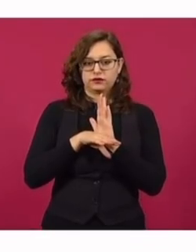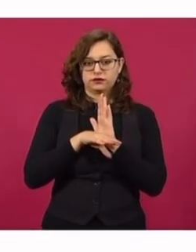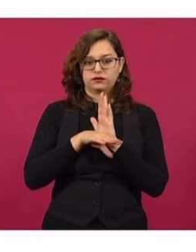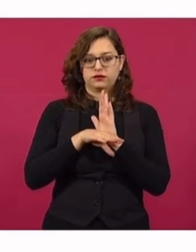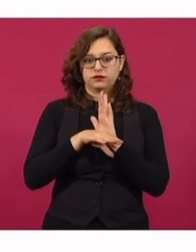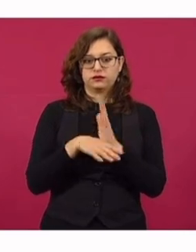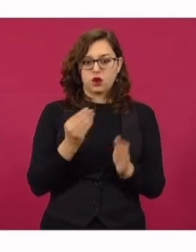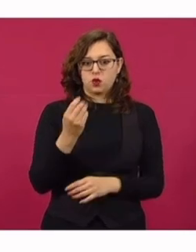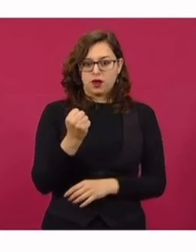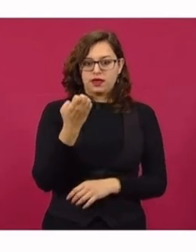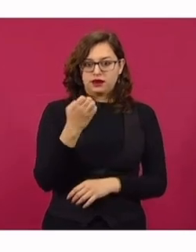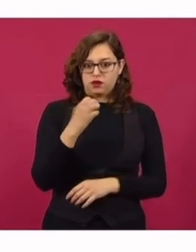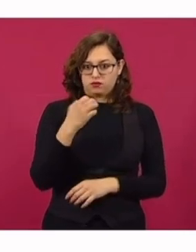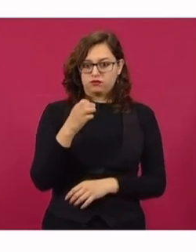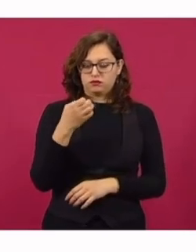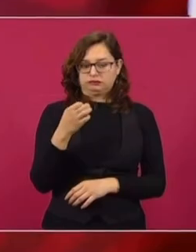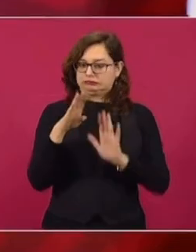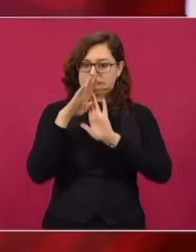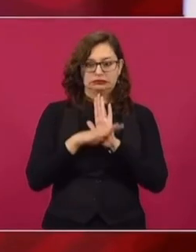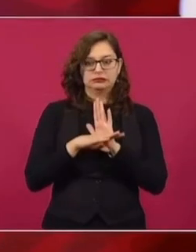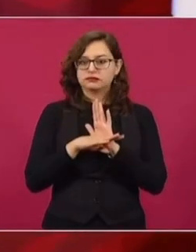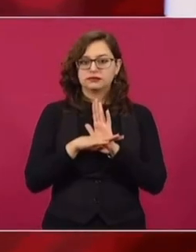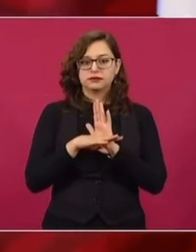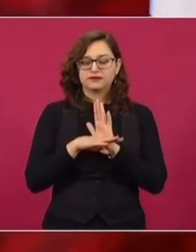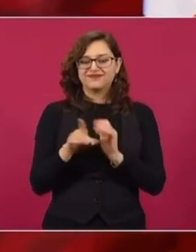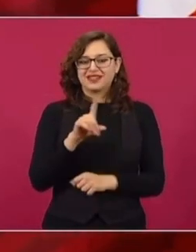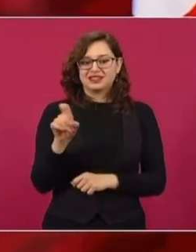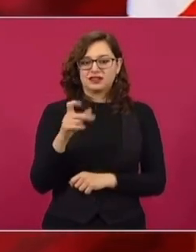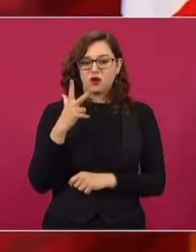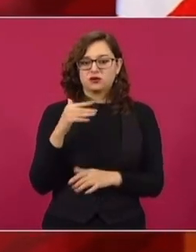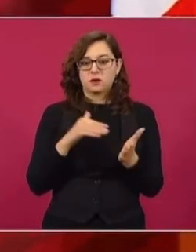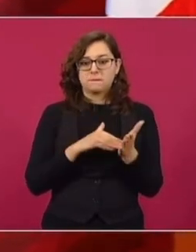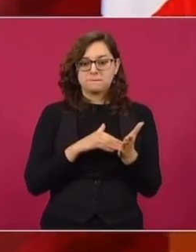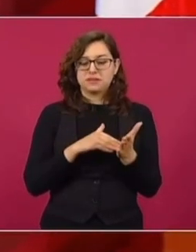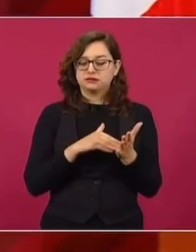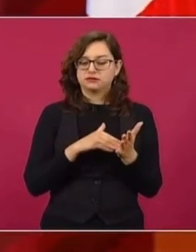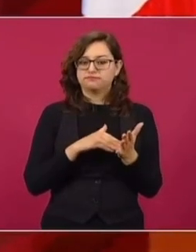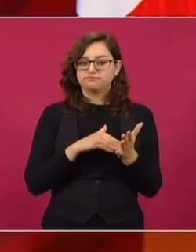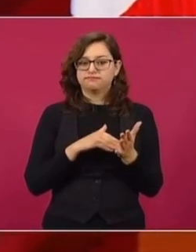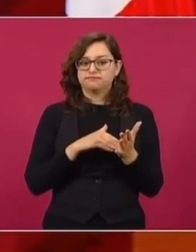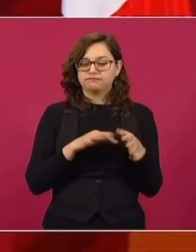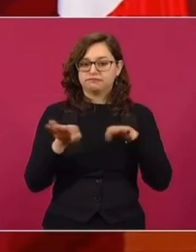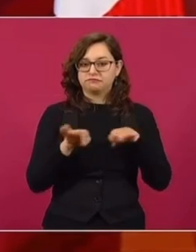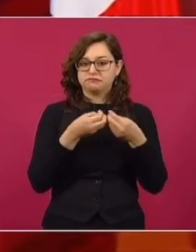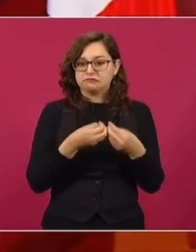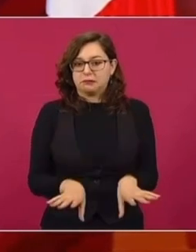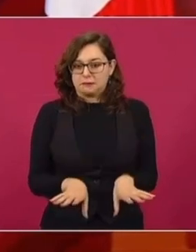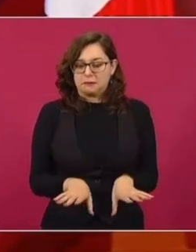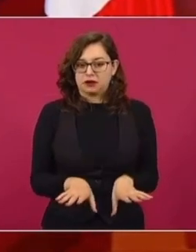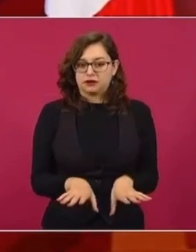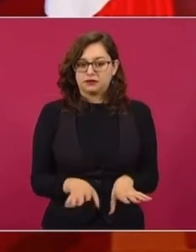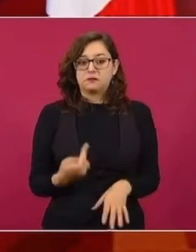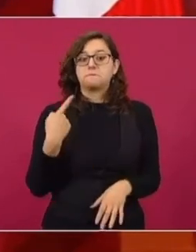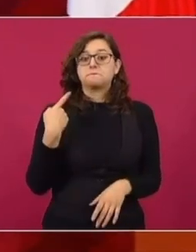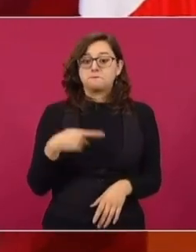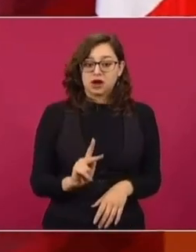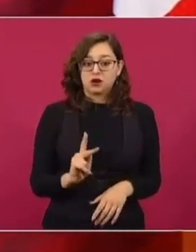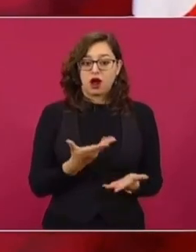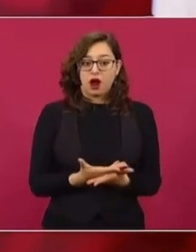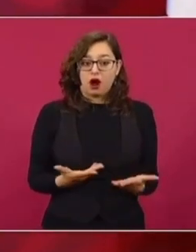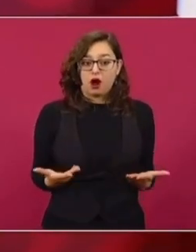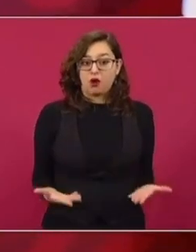está el 9, 108 en enero, 108 mil empleos perdidos. Pero ya aquí,